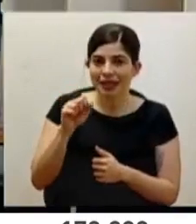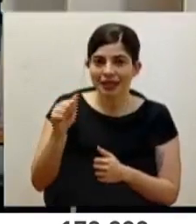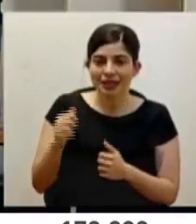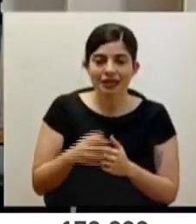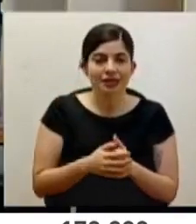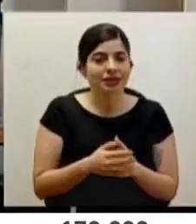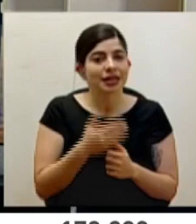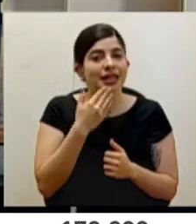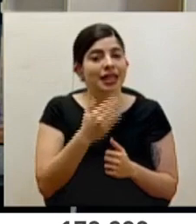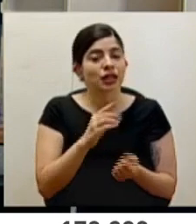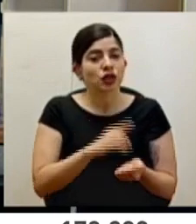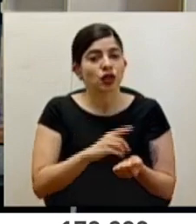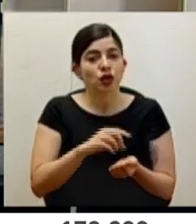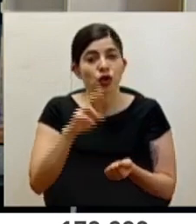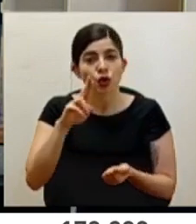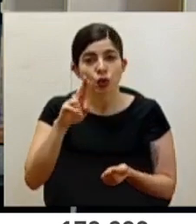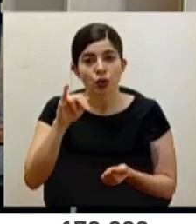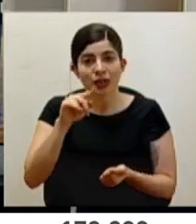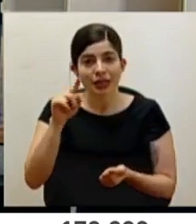gracias al doctor Mario Ruiz.